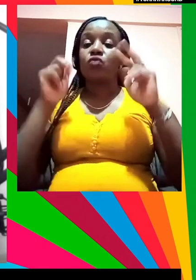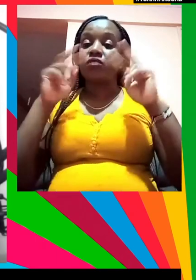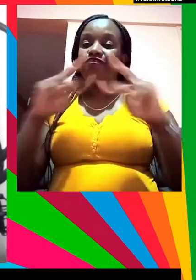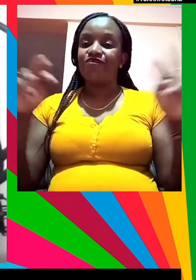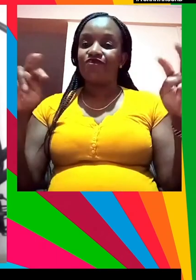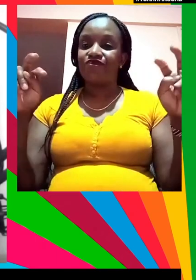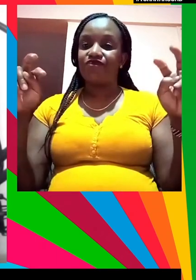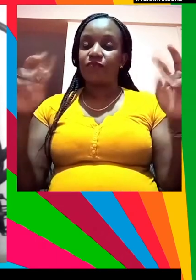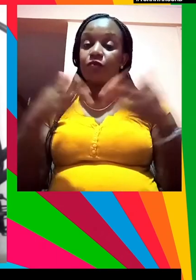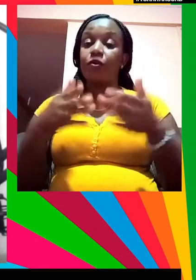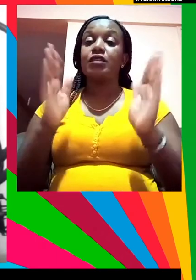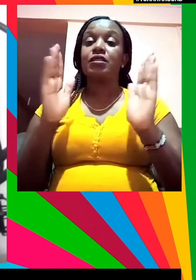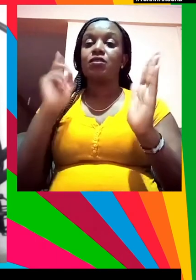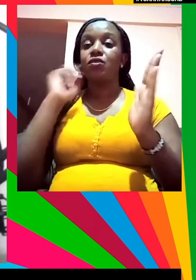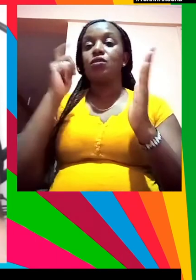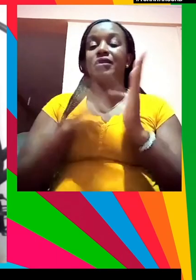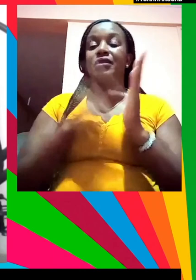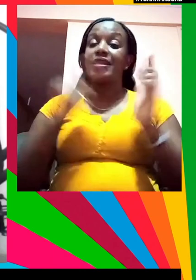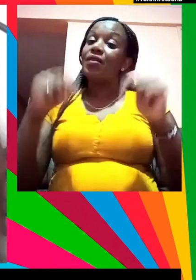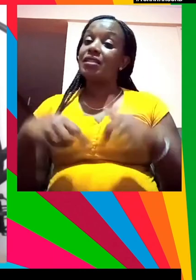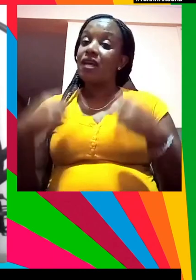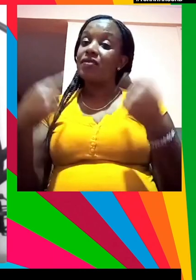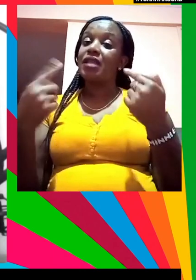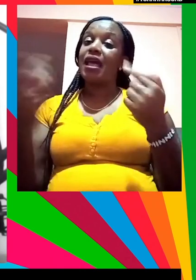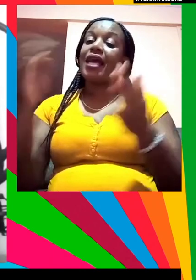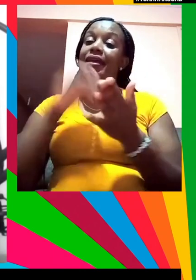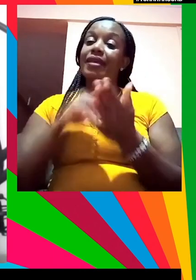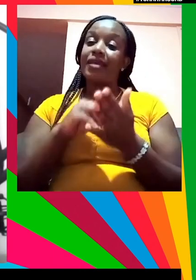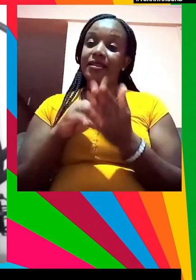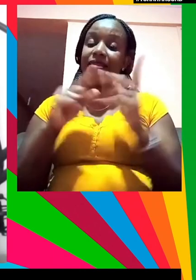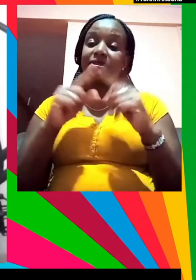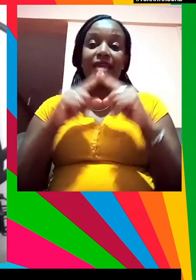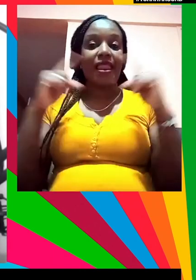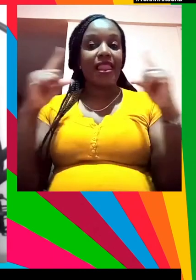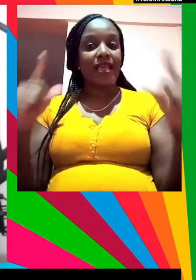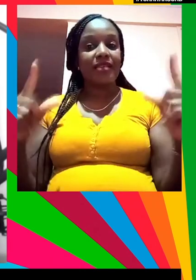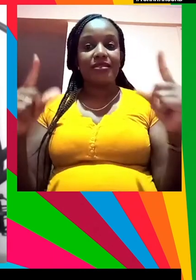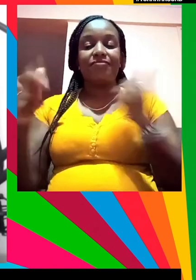vernos de nuevo como actores dentro de un flujo mayor de activismo